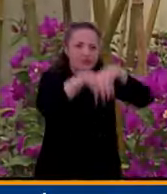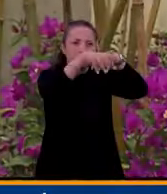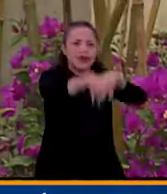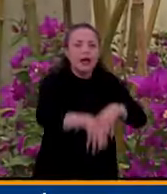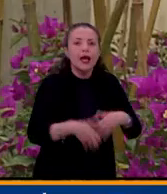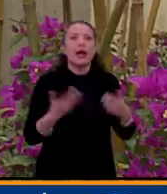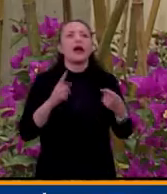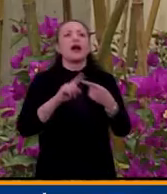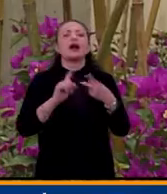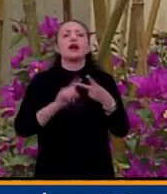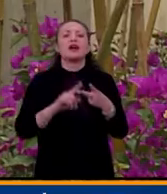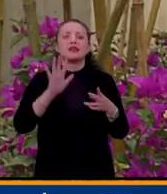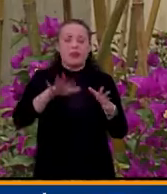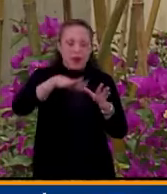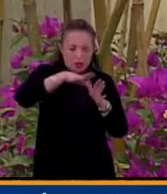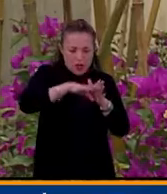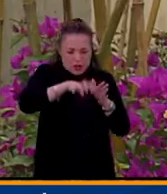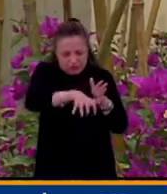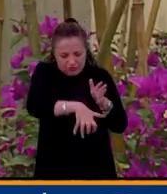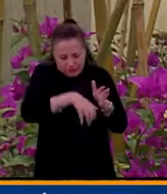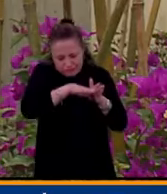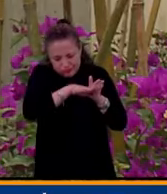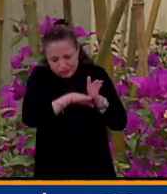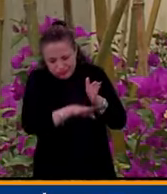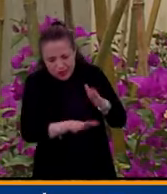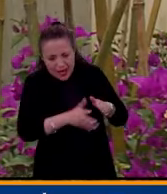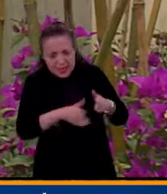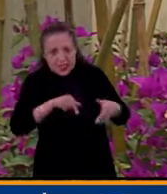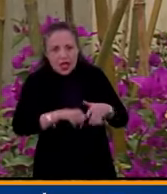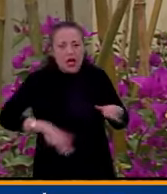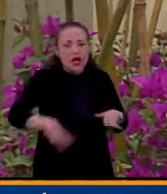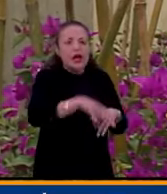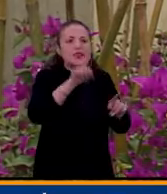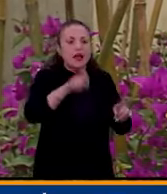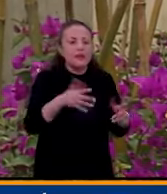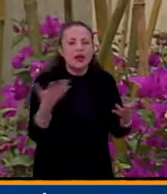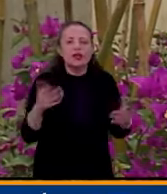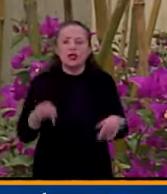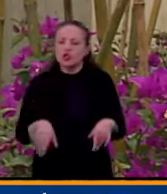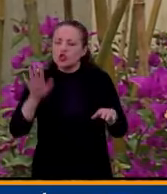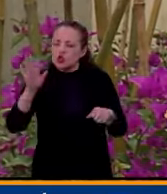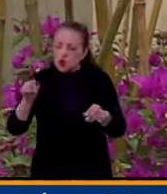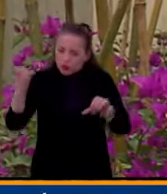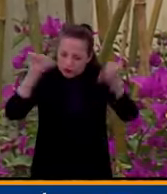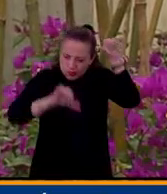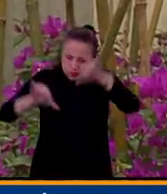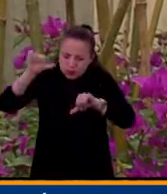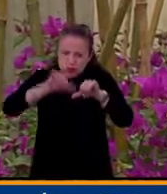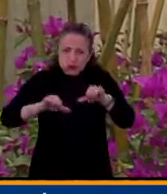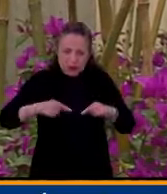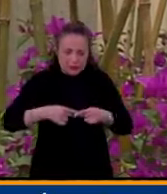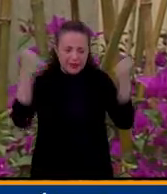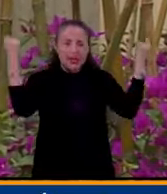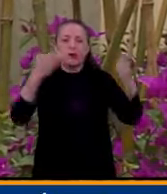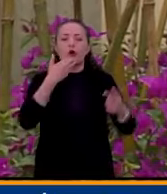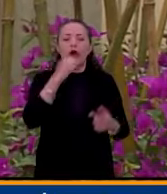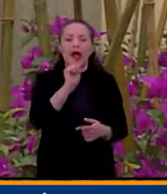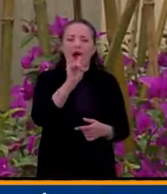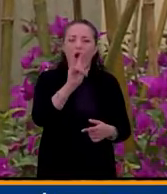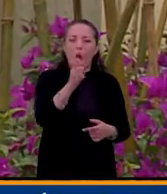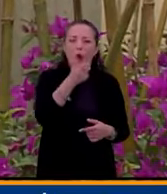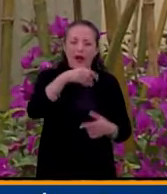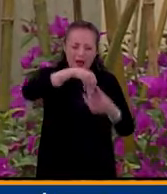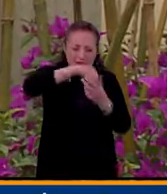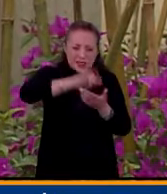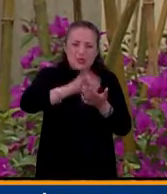así, y dragas. Y además el empleo de sustancias tóxicas como el mercurio, no es así, que